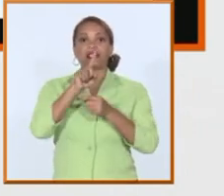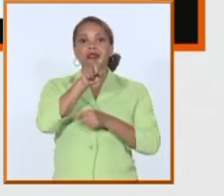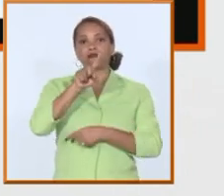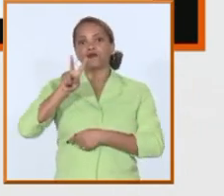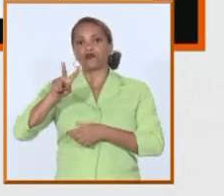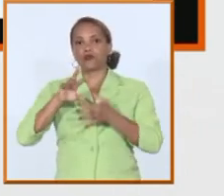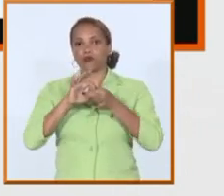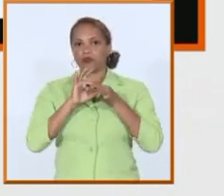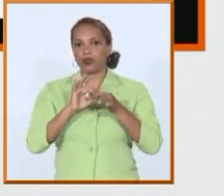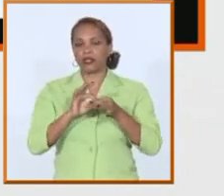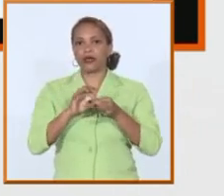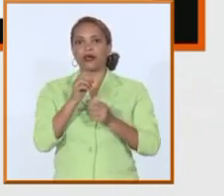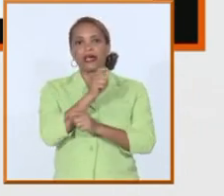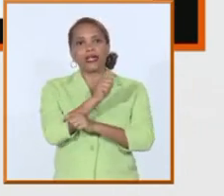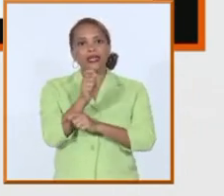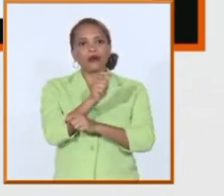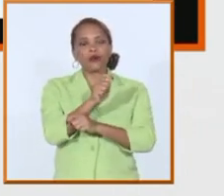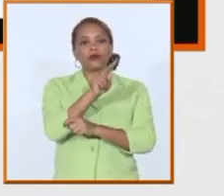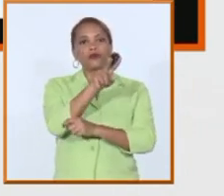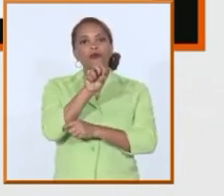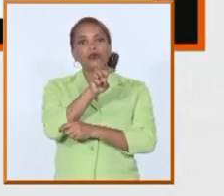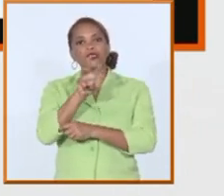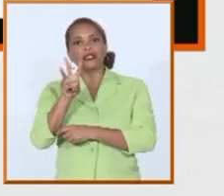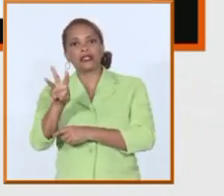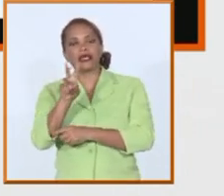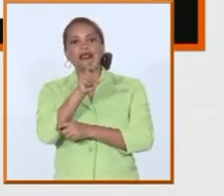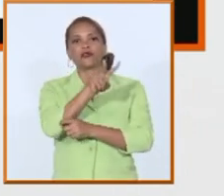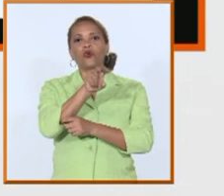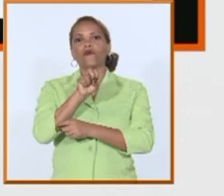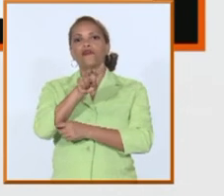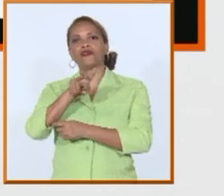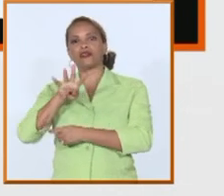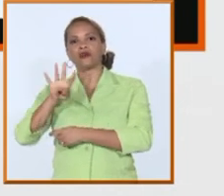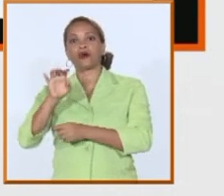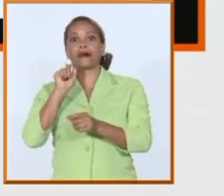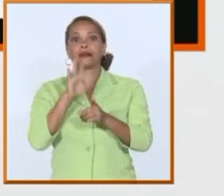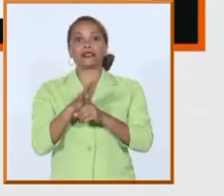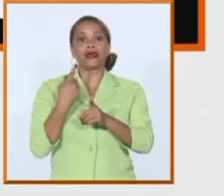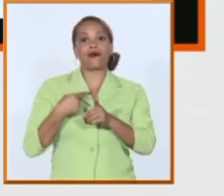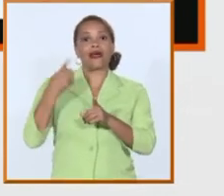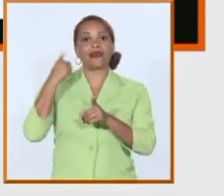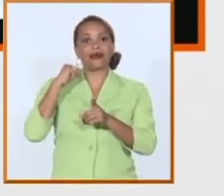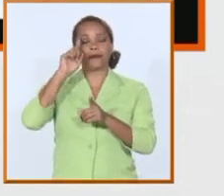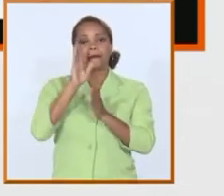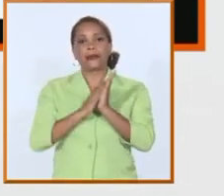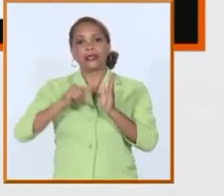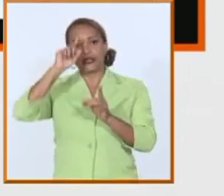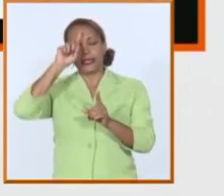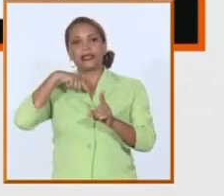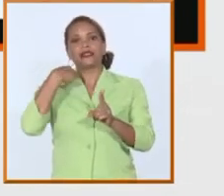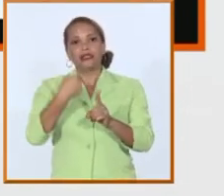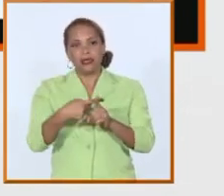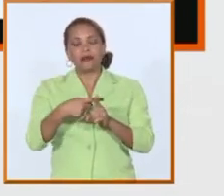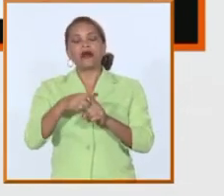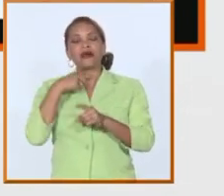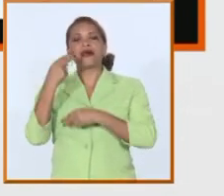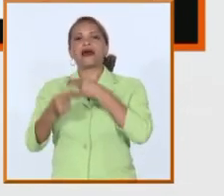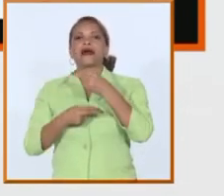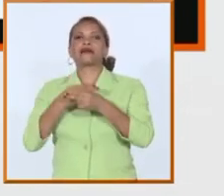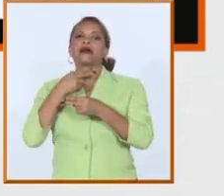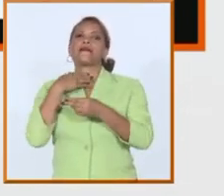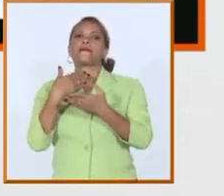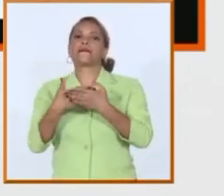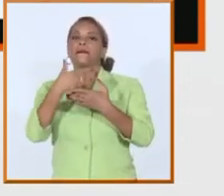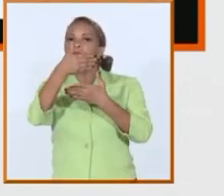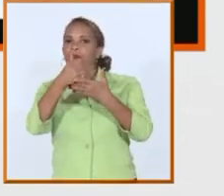en este curso los que empezaron ayer en septiembre realizar las pruebas de ingreso en ese momento hay